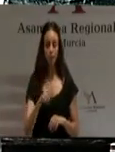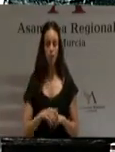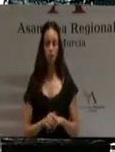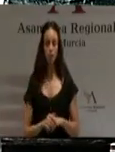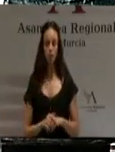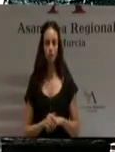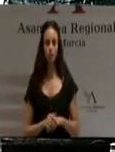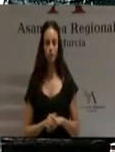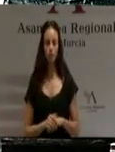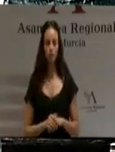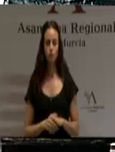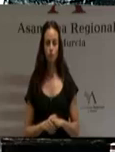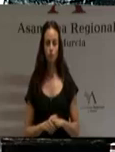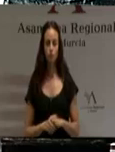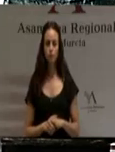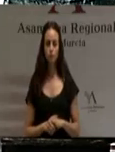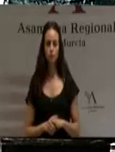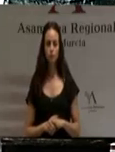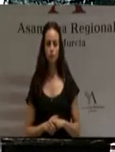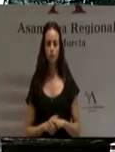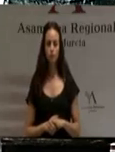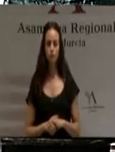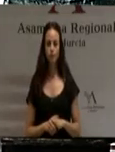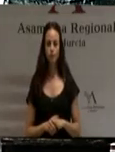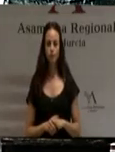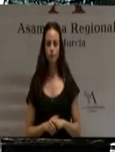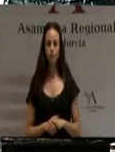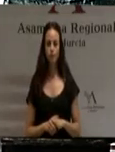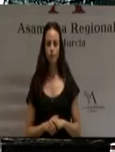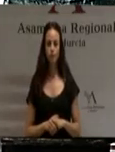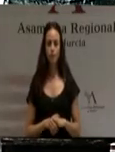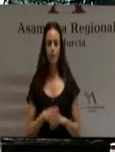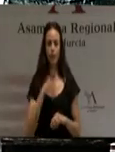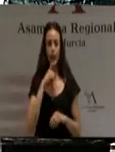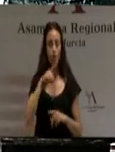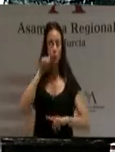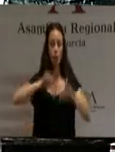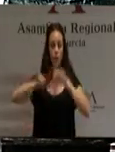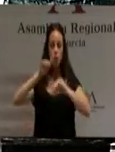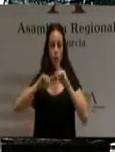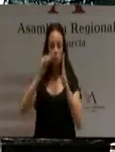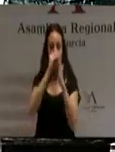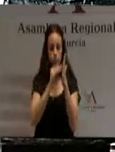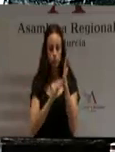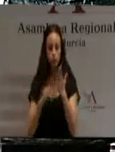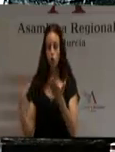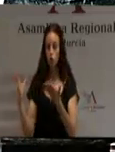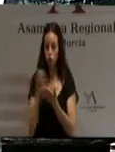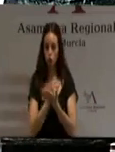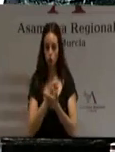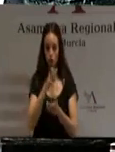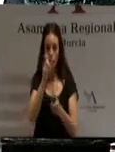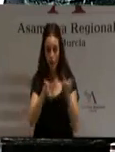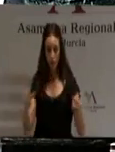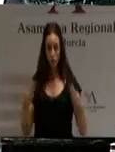ni uno solo de los problemas que actualmente pueden preocupar a los ciudadanos, como el